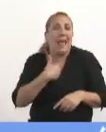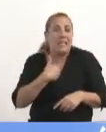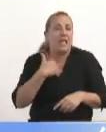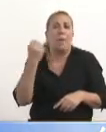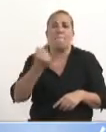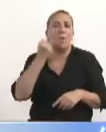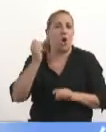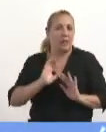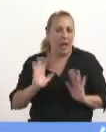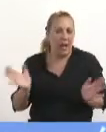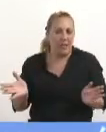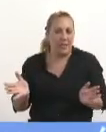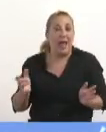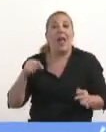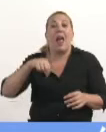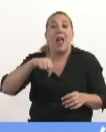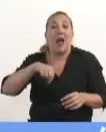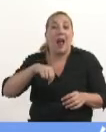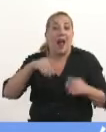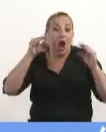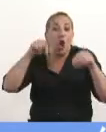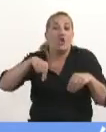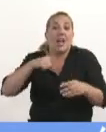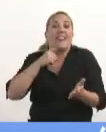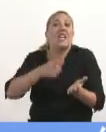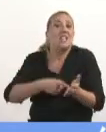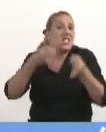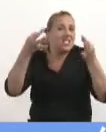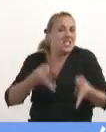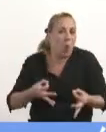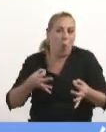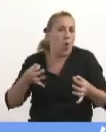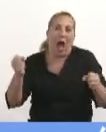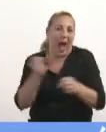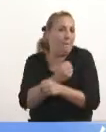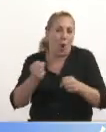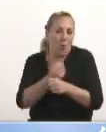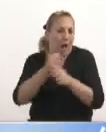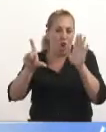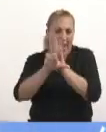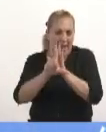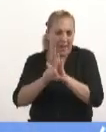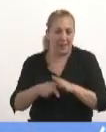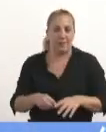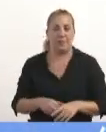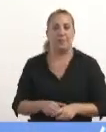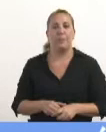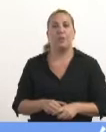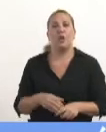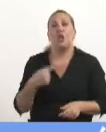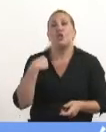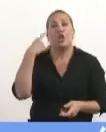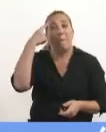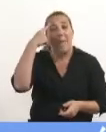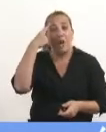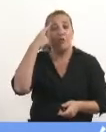esta decisión que esta noche seguramente se va a transformar en ley. Creo que la